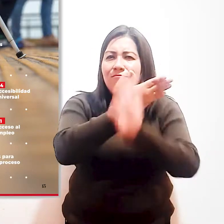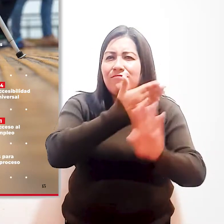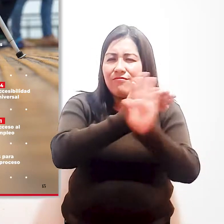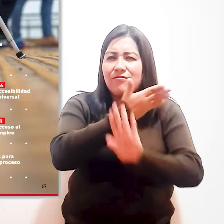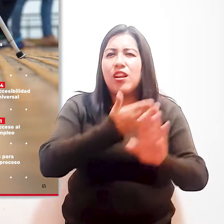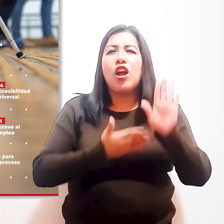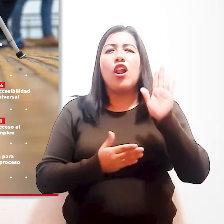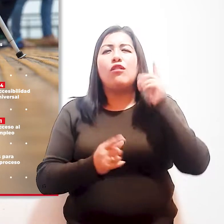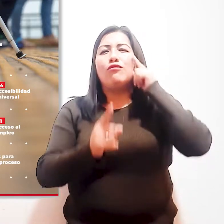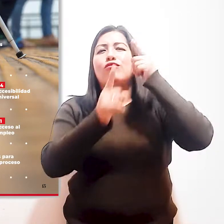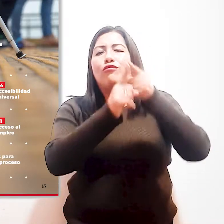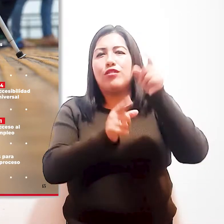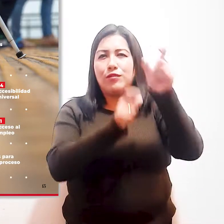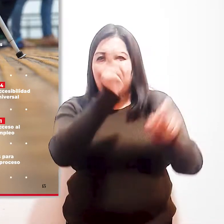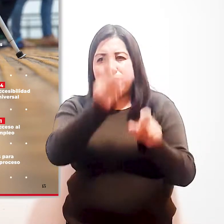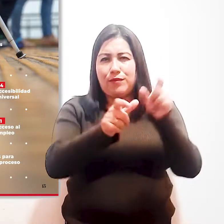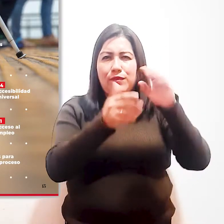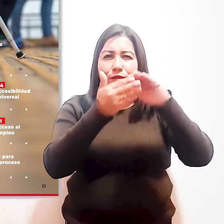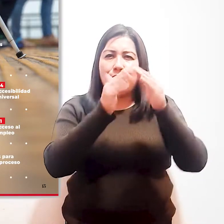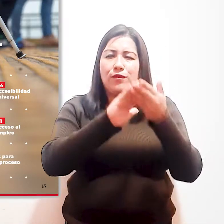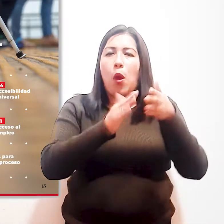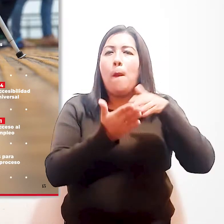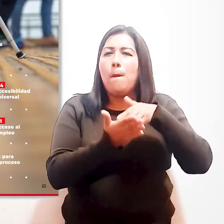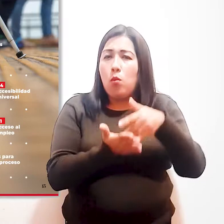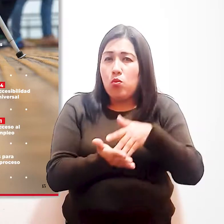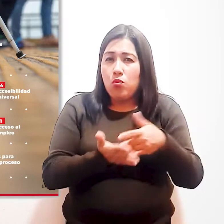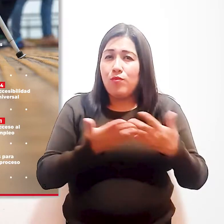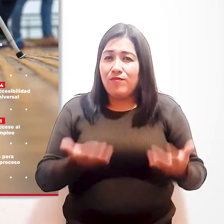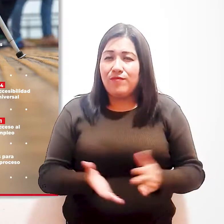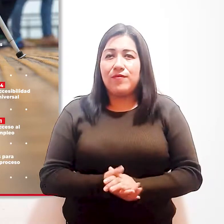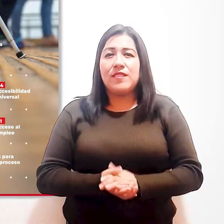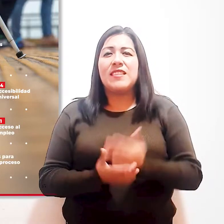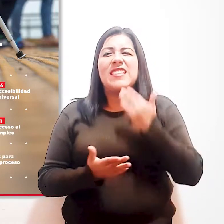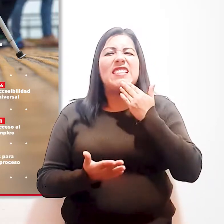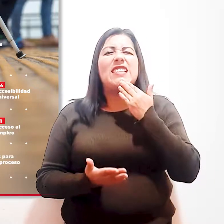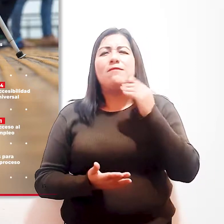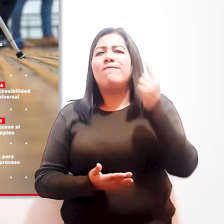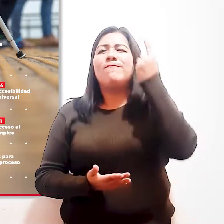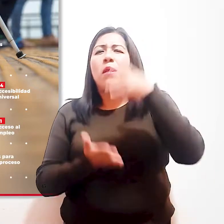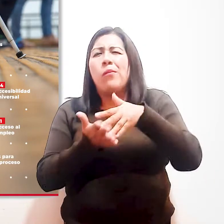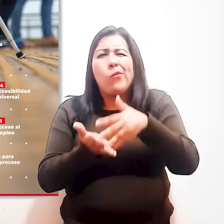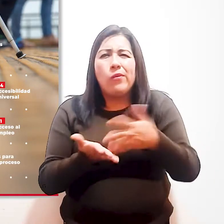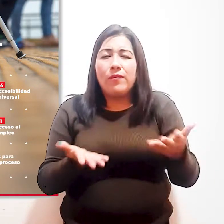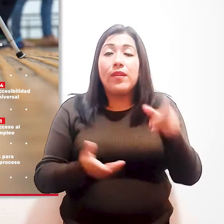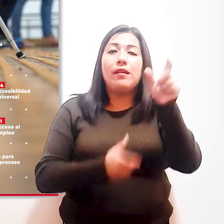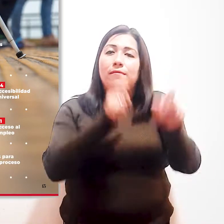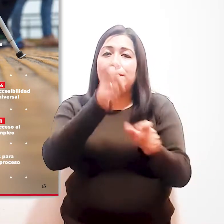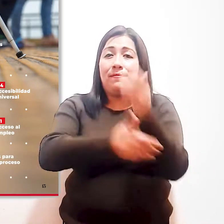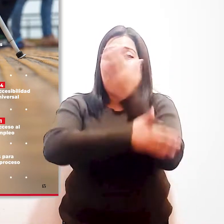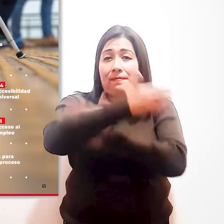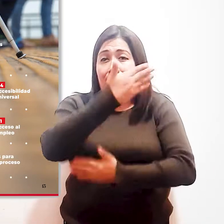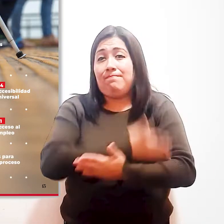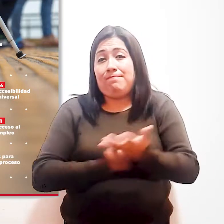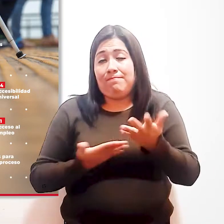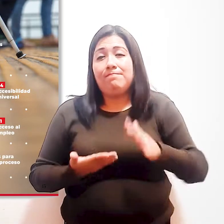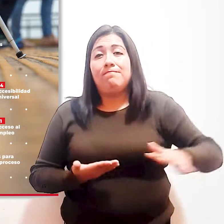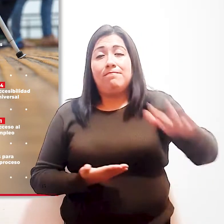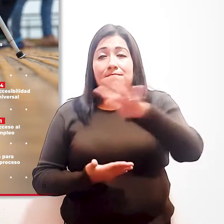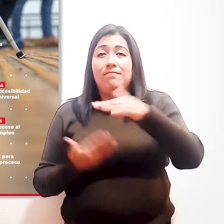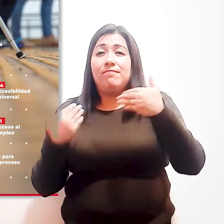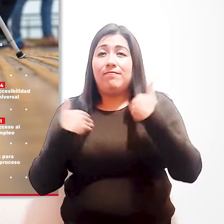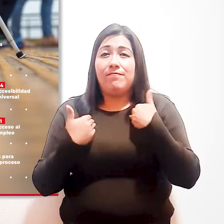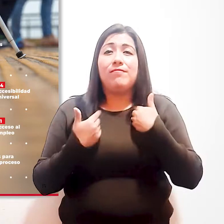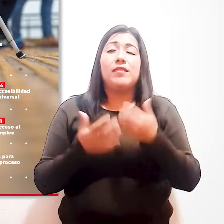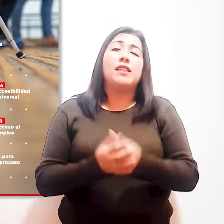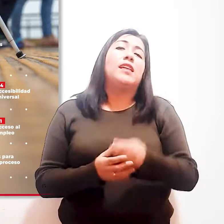a favor de las poblaciones vulnerables, entre las cuales se encuentran las personas con discapacidad. Dichas legislaciones tienen